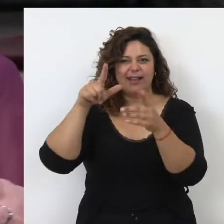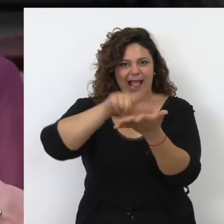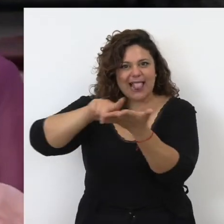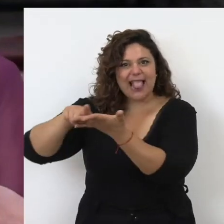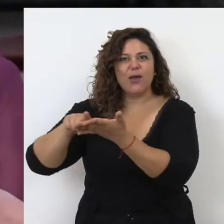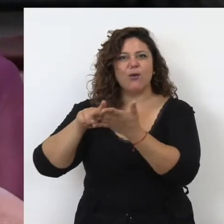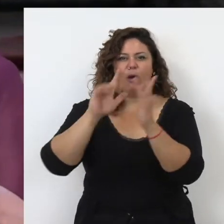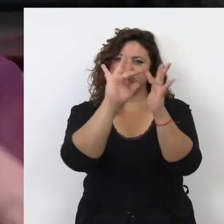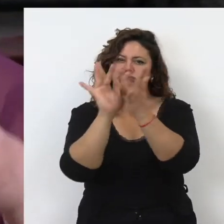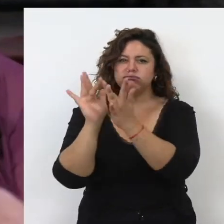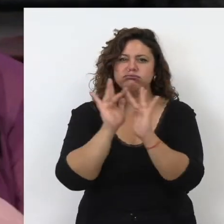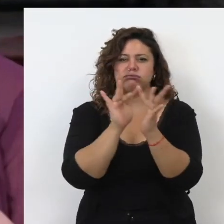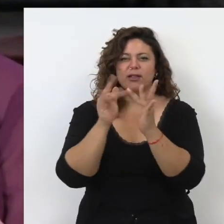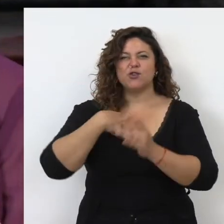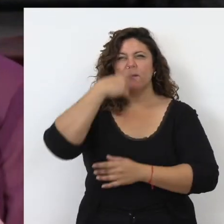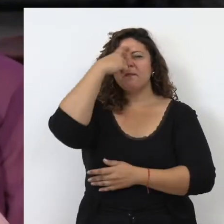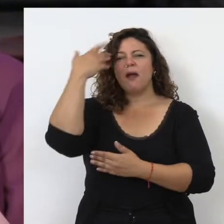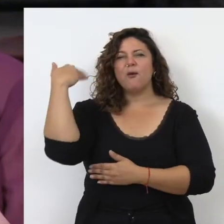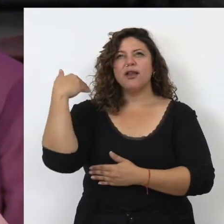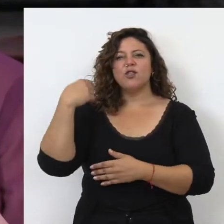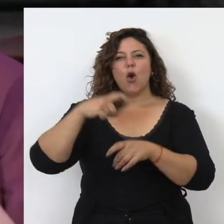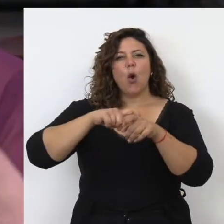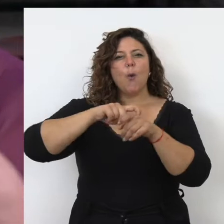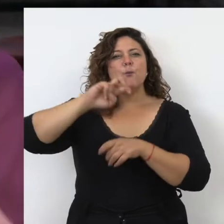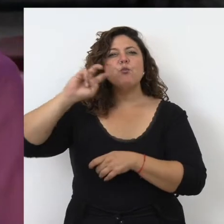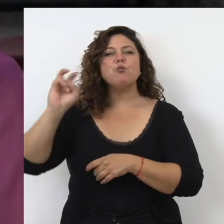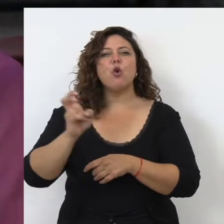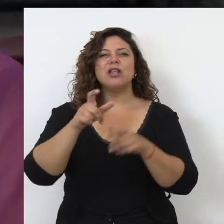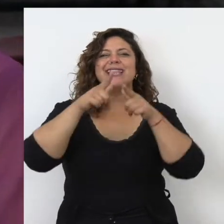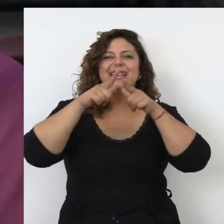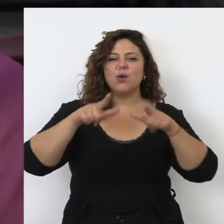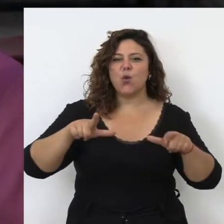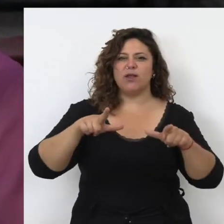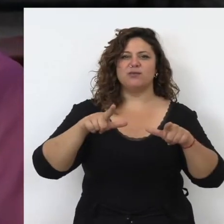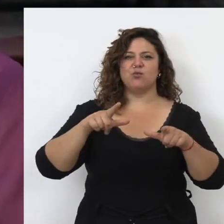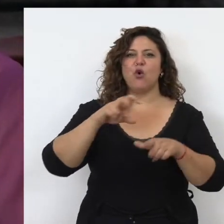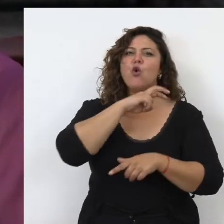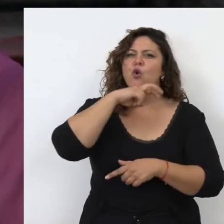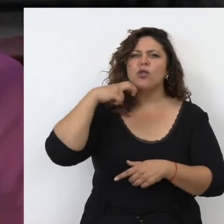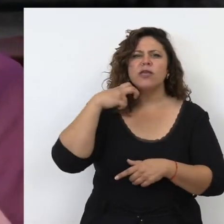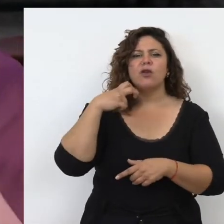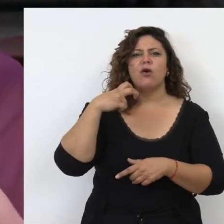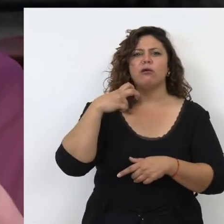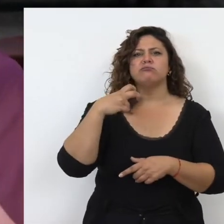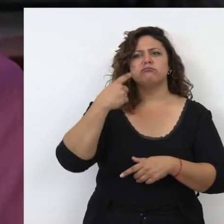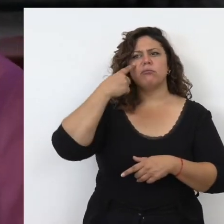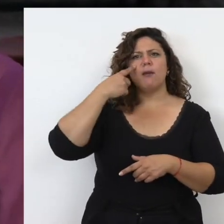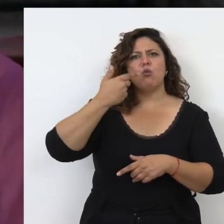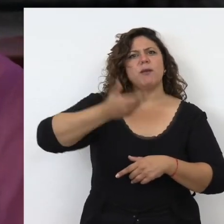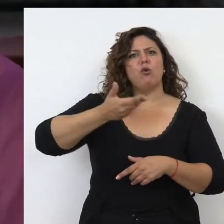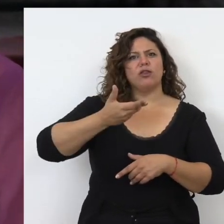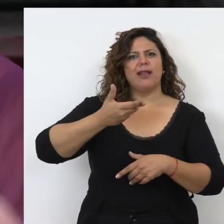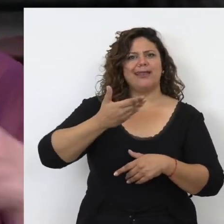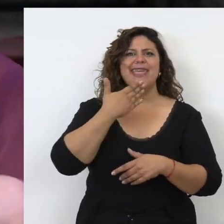distintas lenguas. Recuerdo aquí que el multilingüismo o plurilingüismo judío está muy reconocido y fue muy